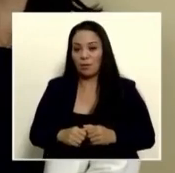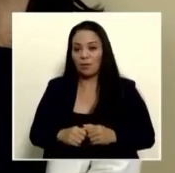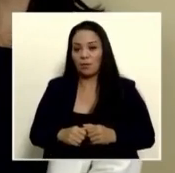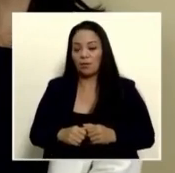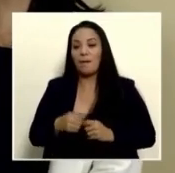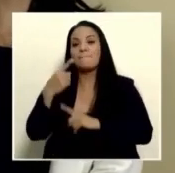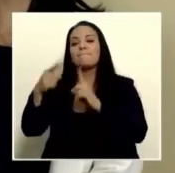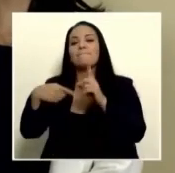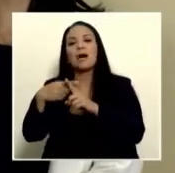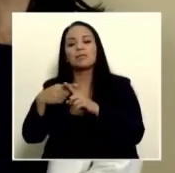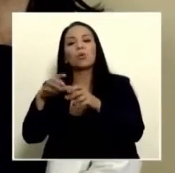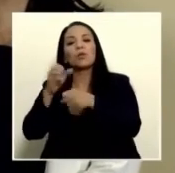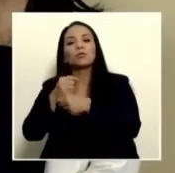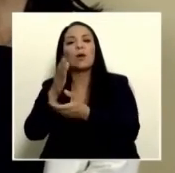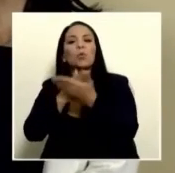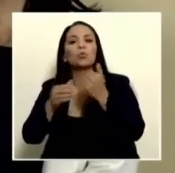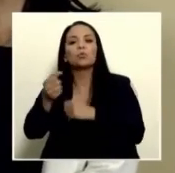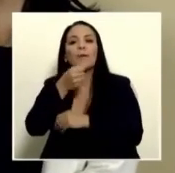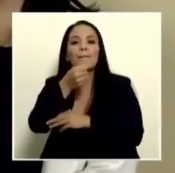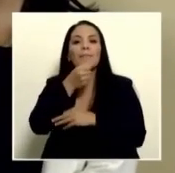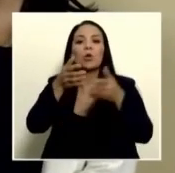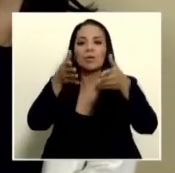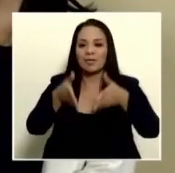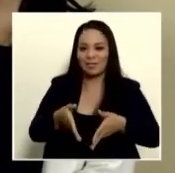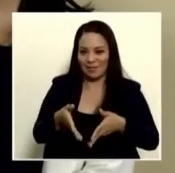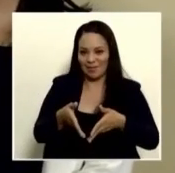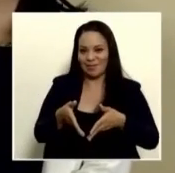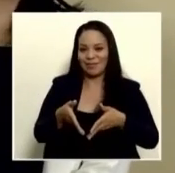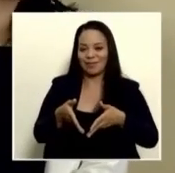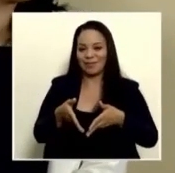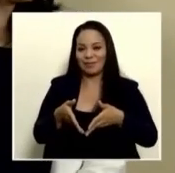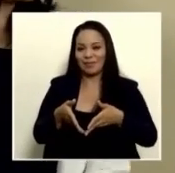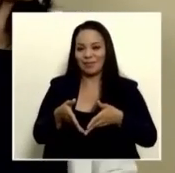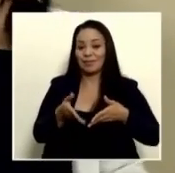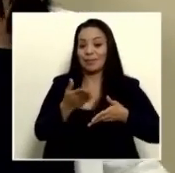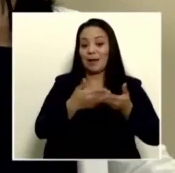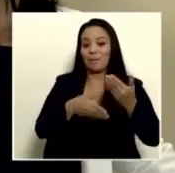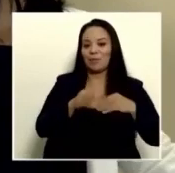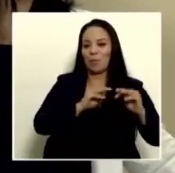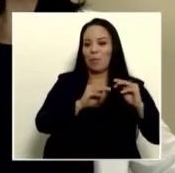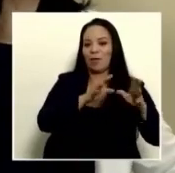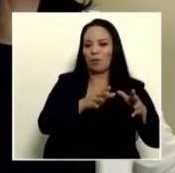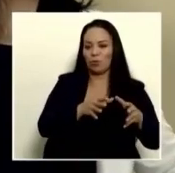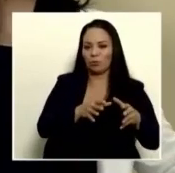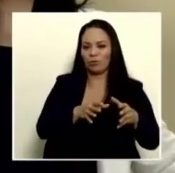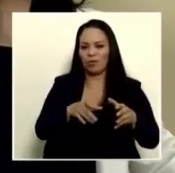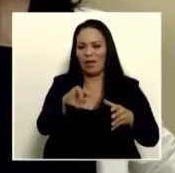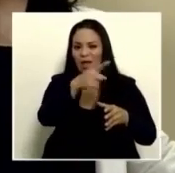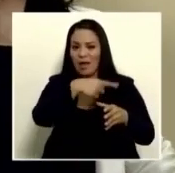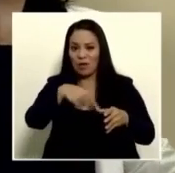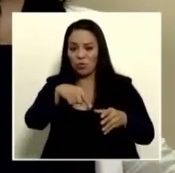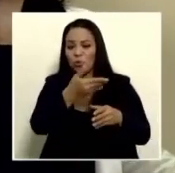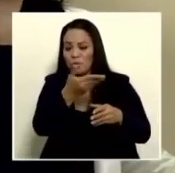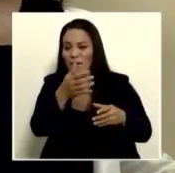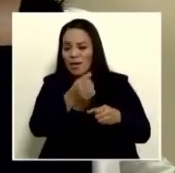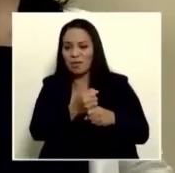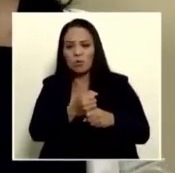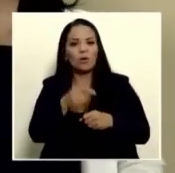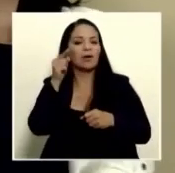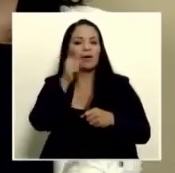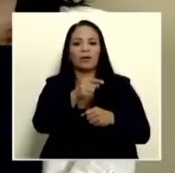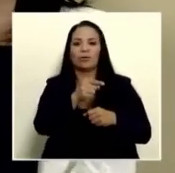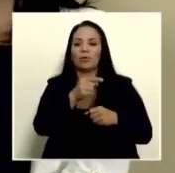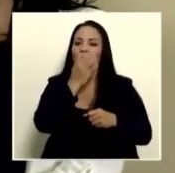han hecho algunos periodistas al servicio de esos medios no es un